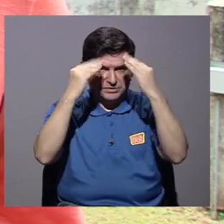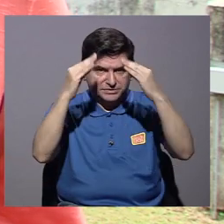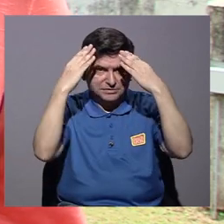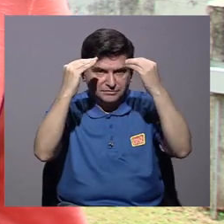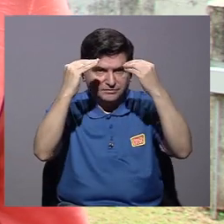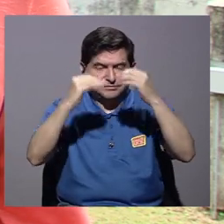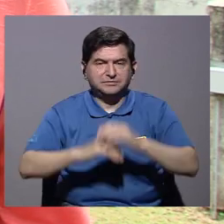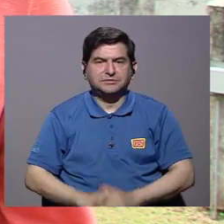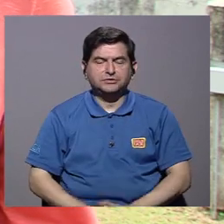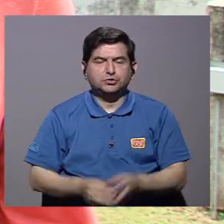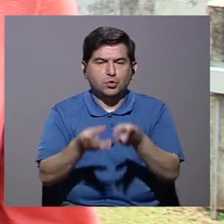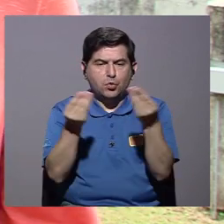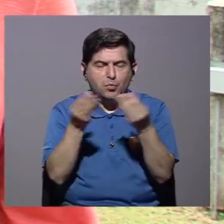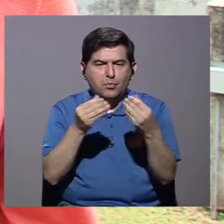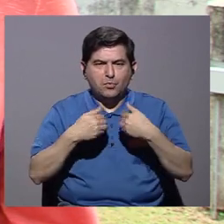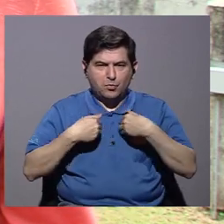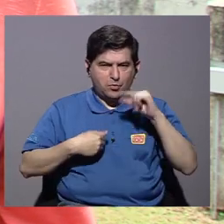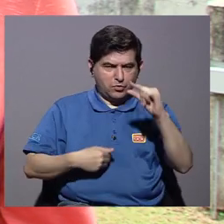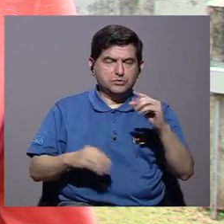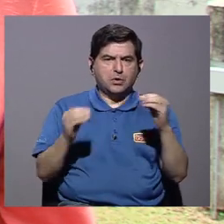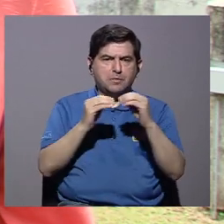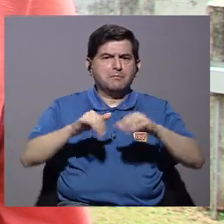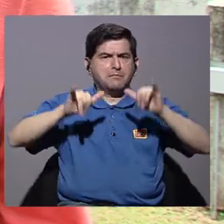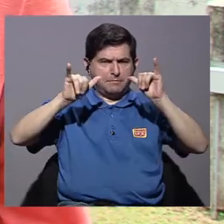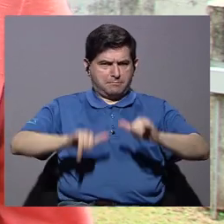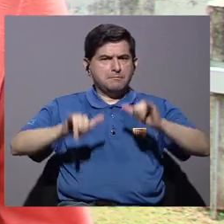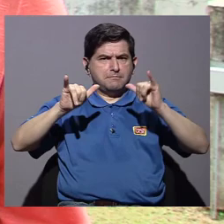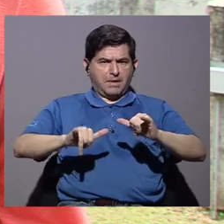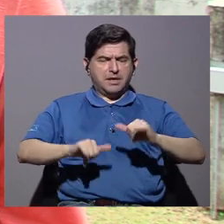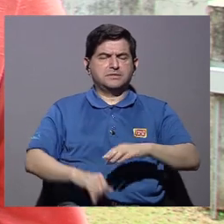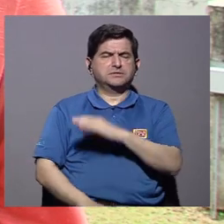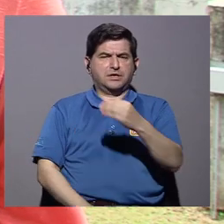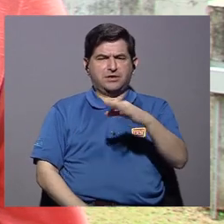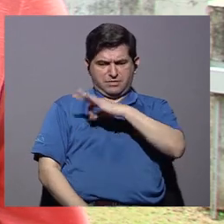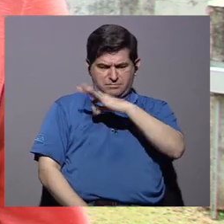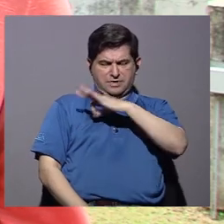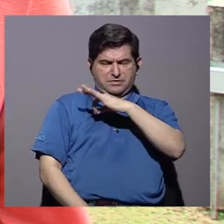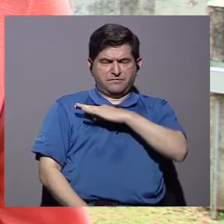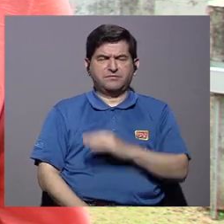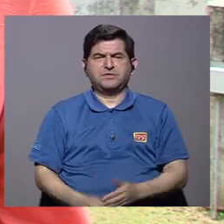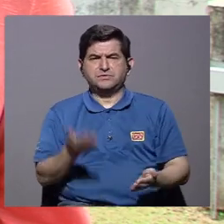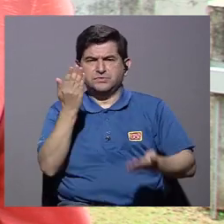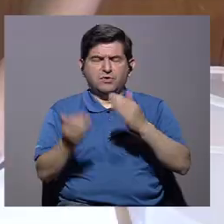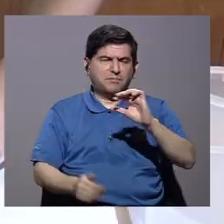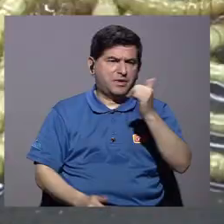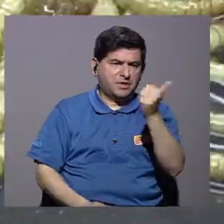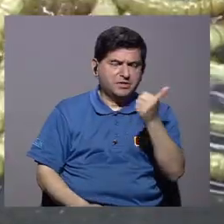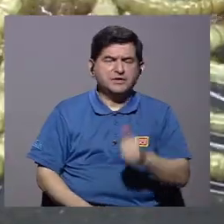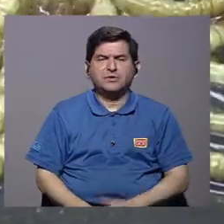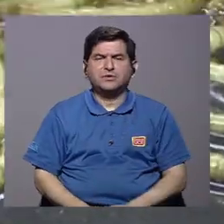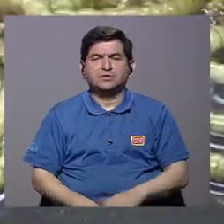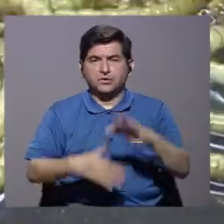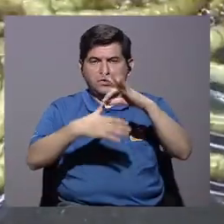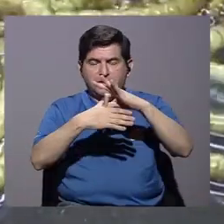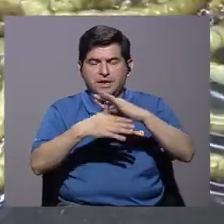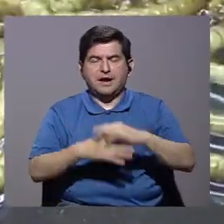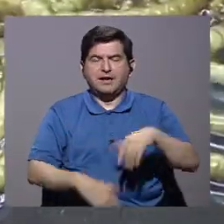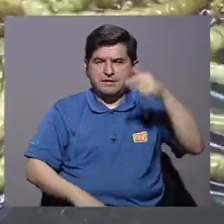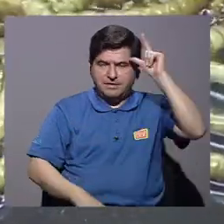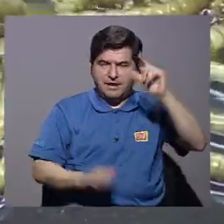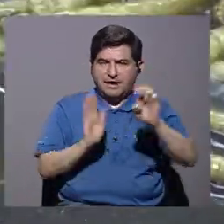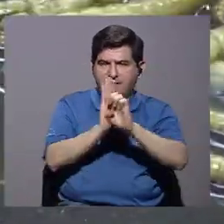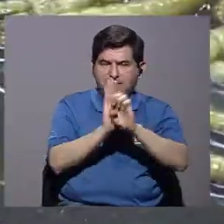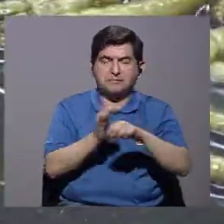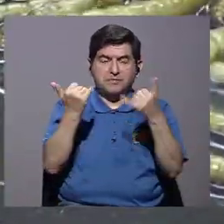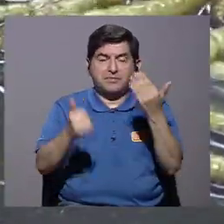anuncia, digamos, se les da una información de que la producción de insectos es más sostenible y es mucho más nutritiva que otras fuentes